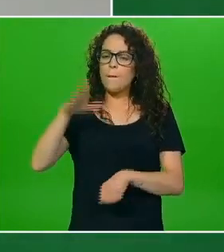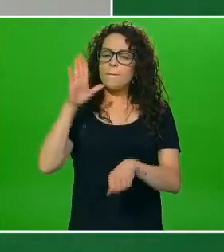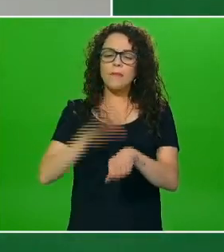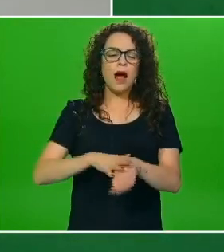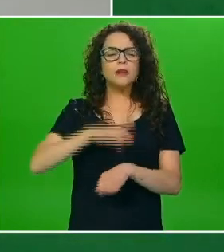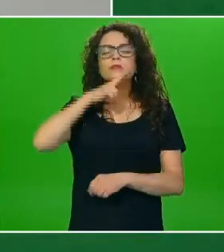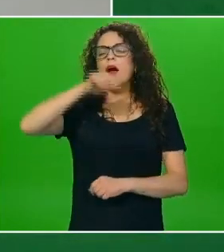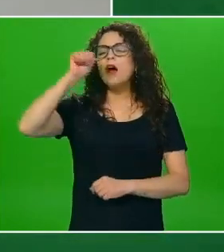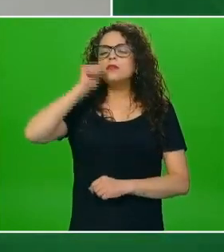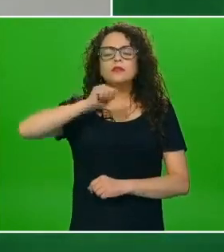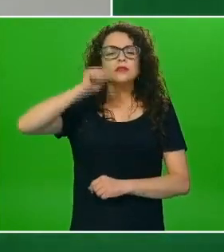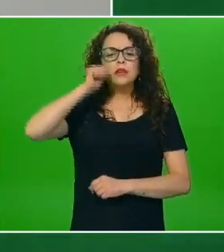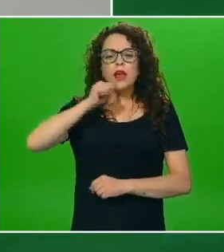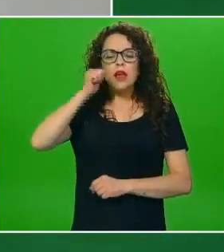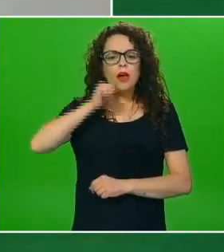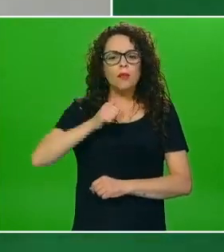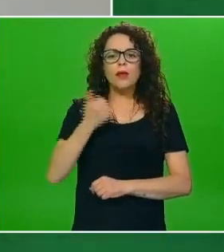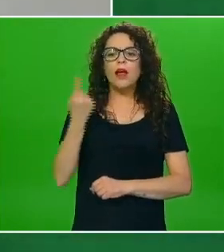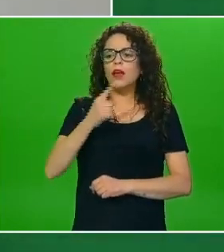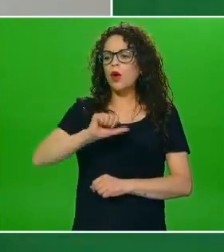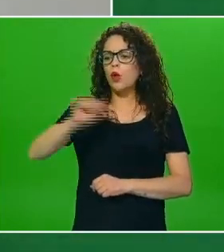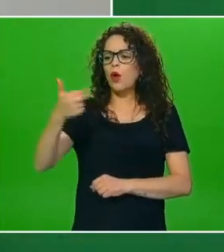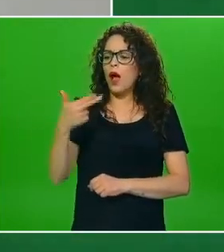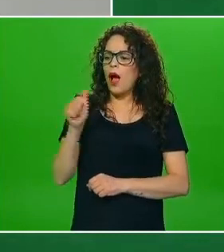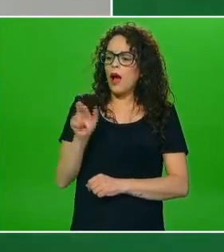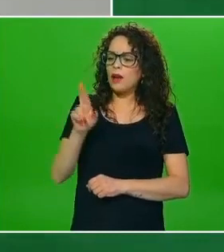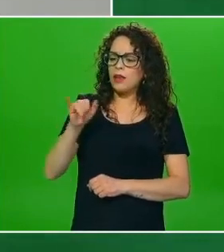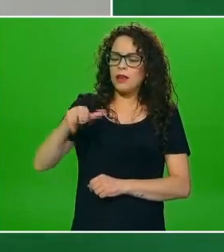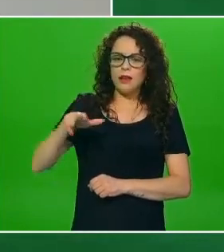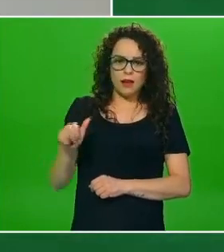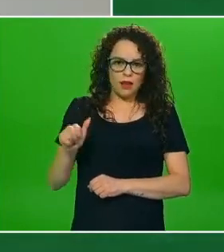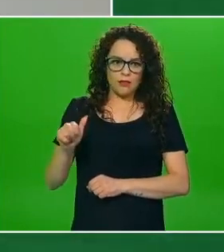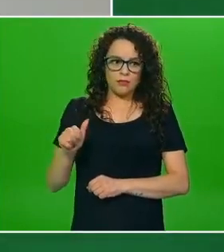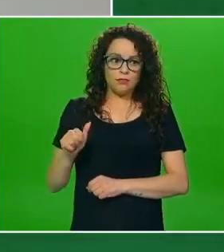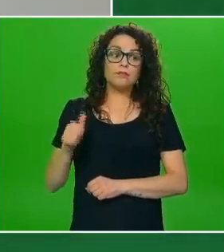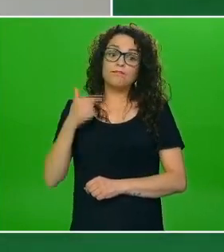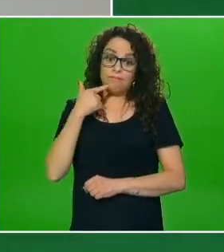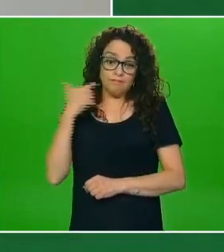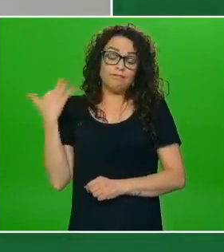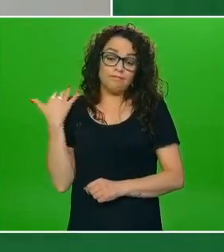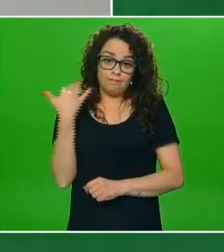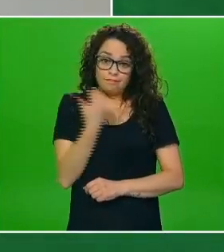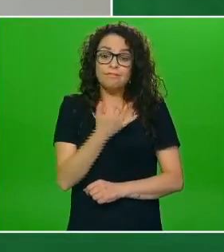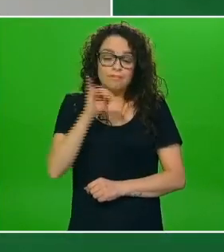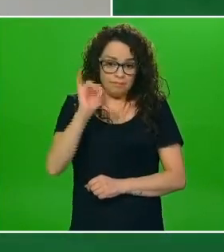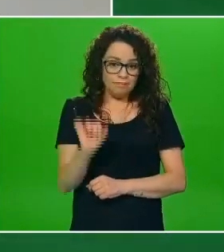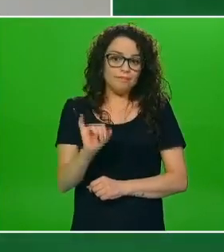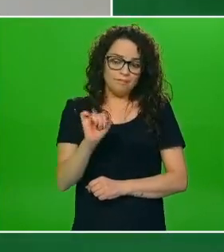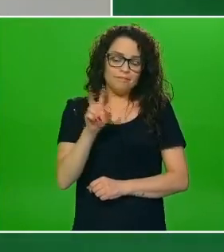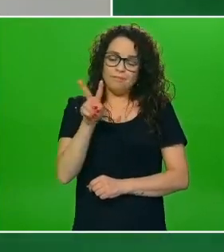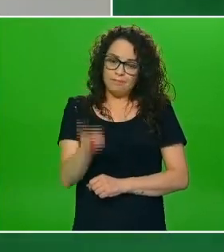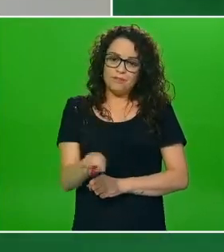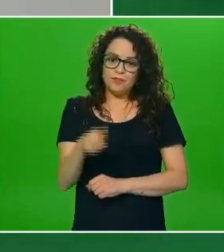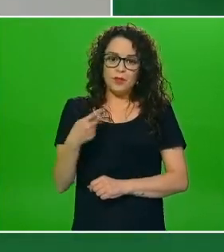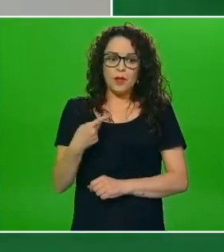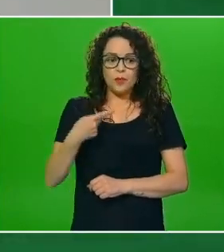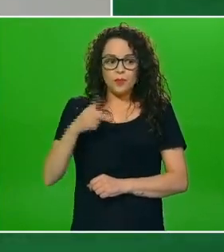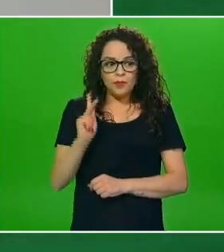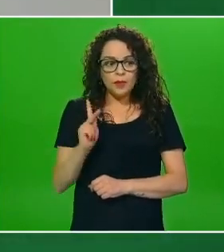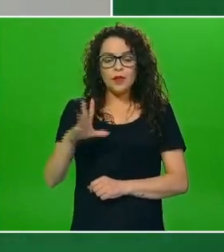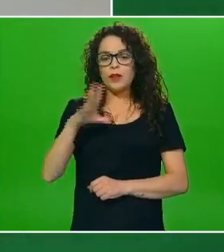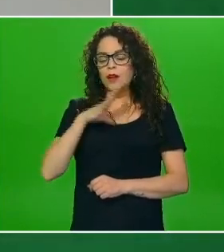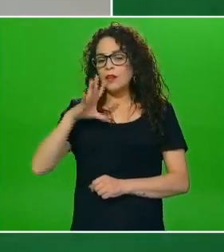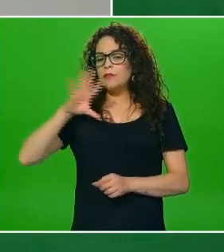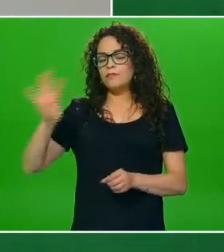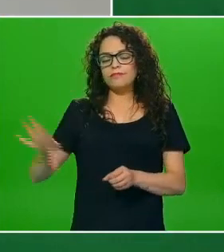¿no? a diferencia de harinas refinadas que si bien pues son muy ricas también están deprovistas de